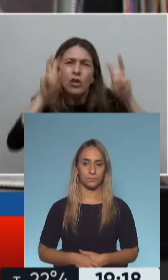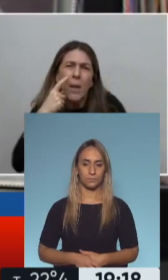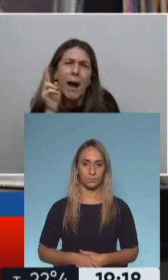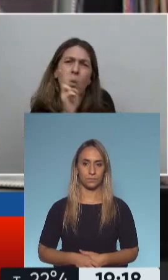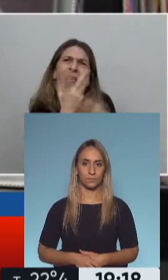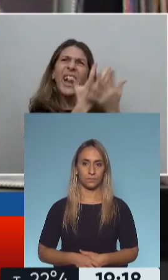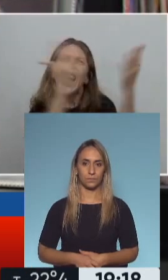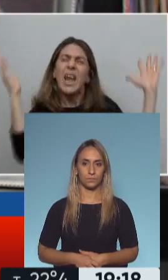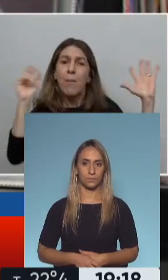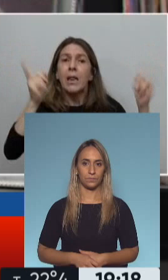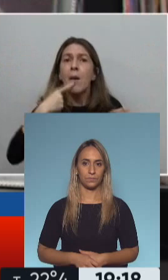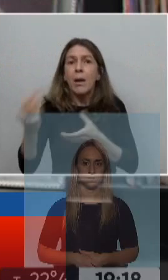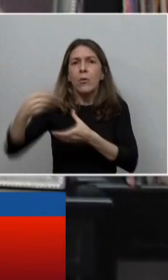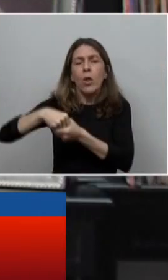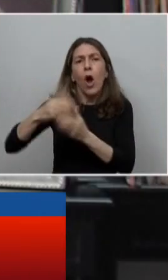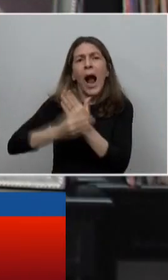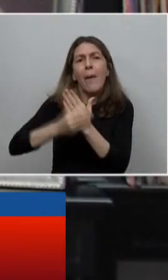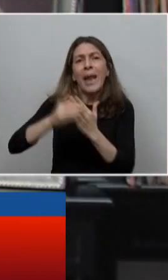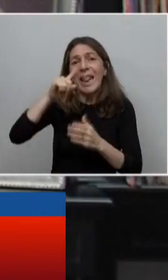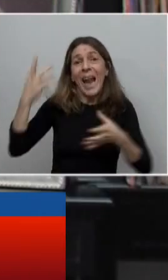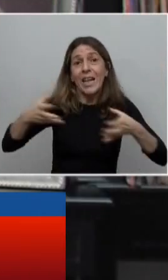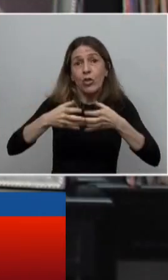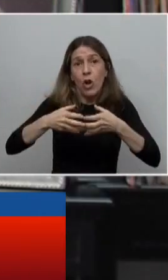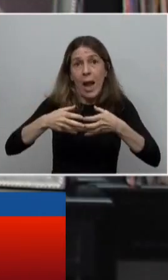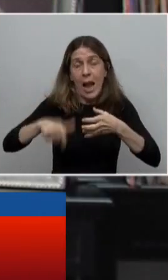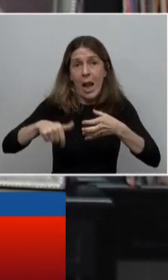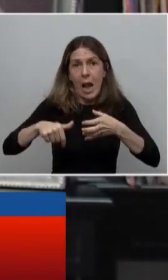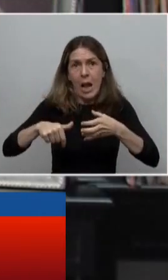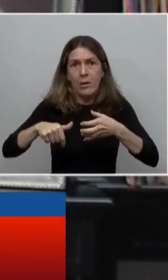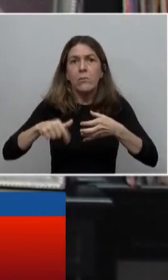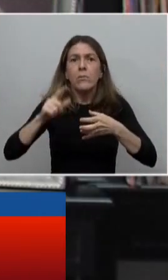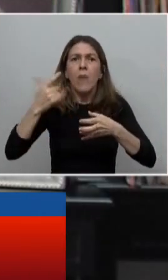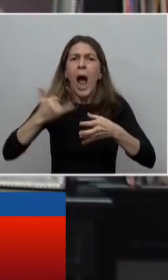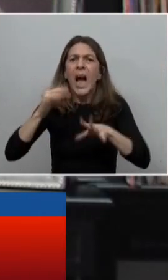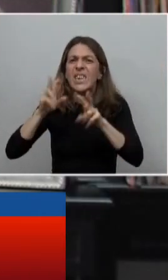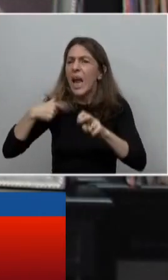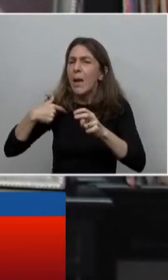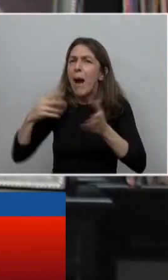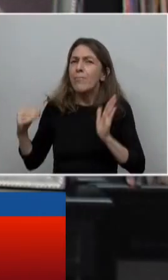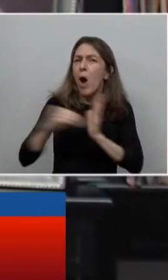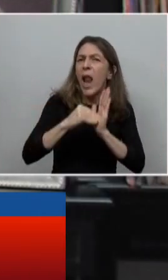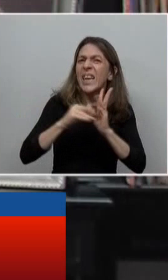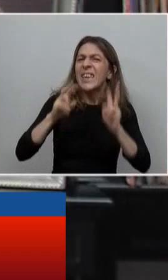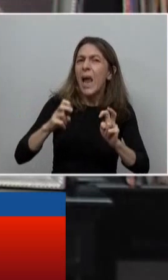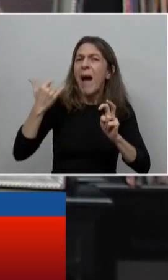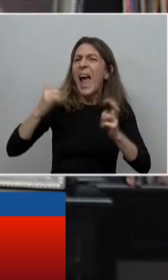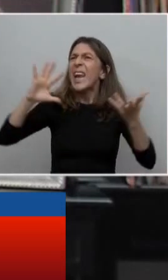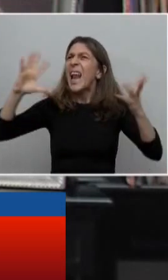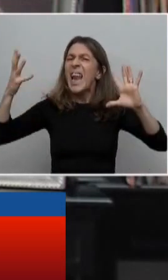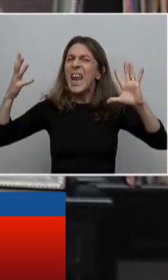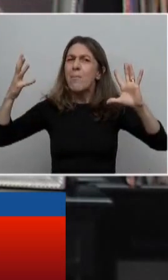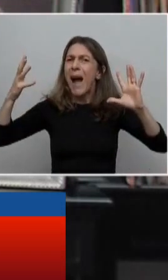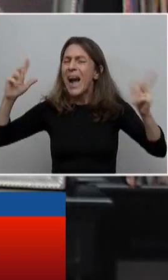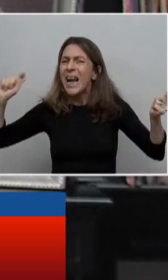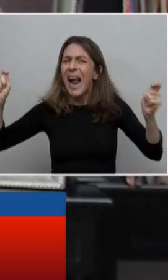instruido a nuestro gabinete nacional de cambio climático para que elabore el Plan Nacional de Adaptación